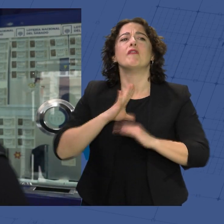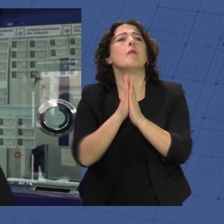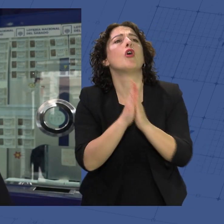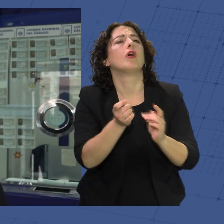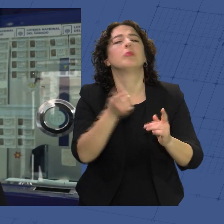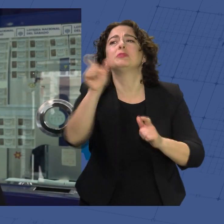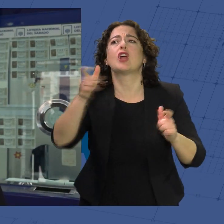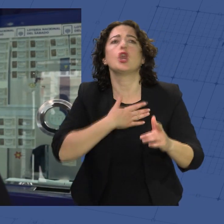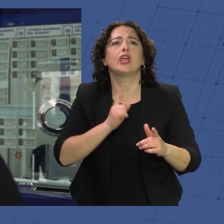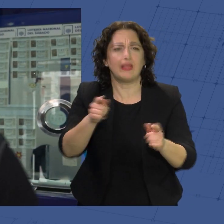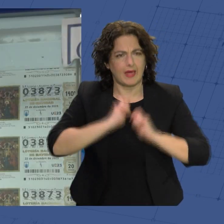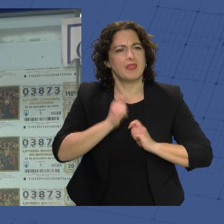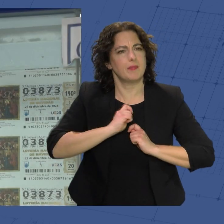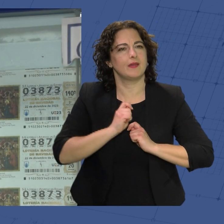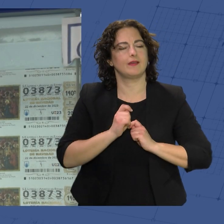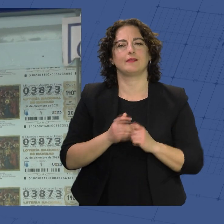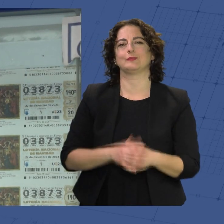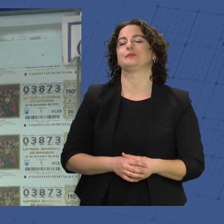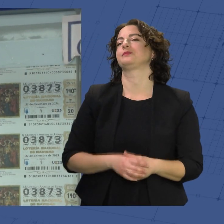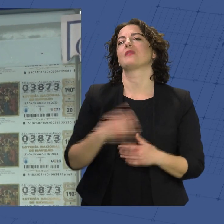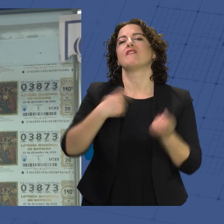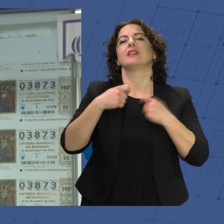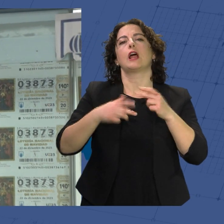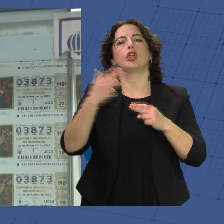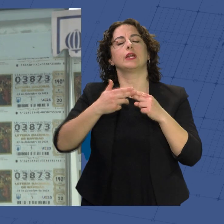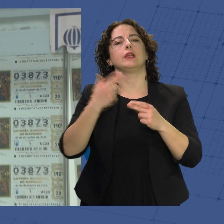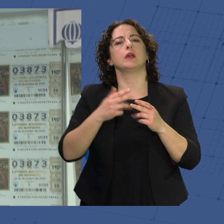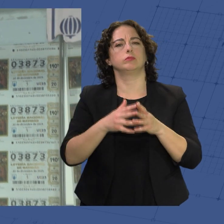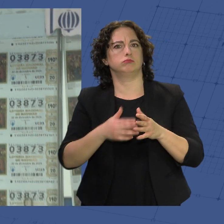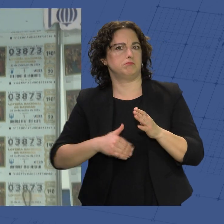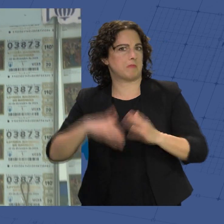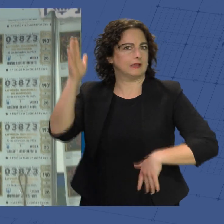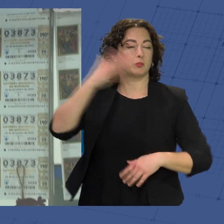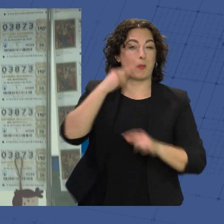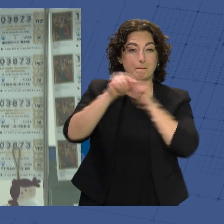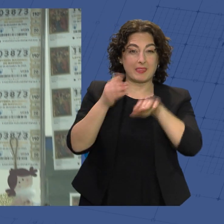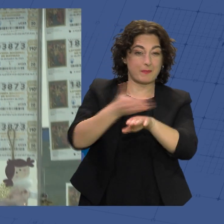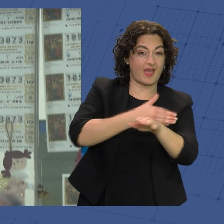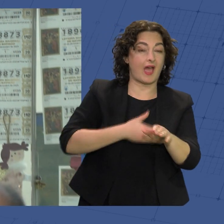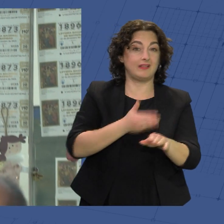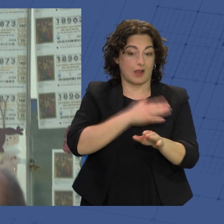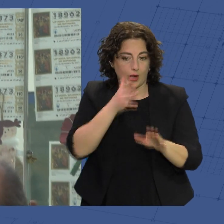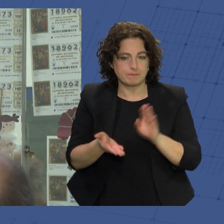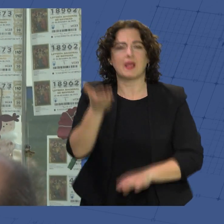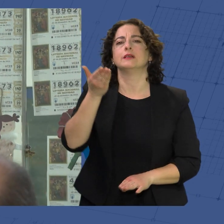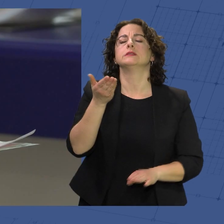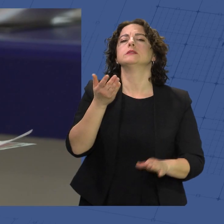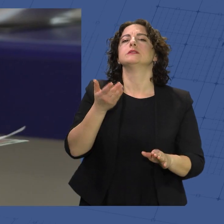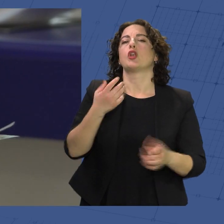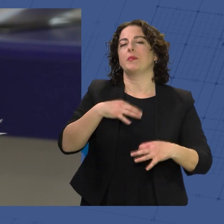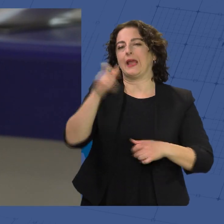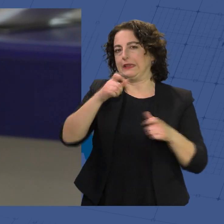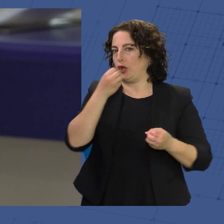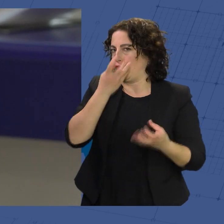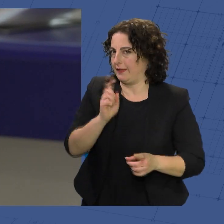el que no ha querido nadie, y se lo lleva. Las ventas de lotería han subido a niveles prepandemia. Lo que gastamos en décimos pocas veces se confiesa.